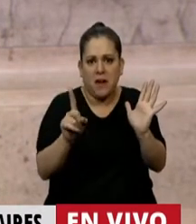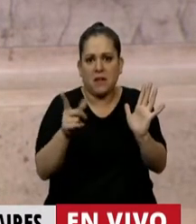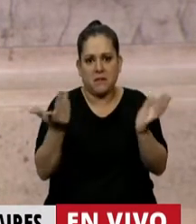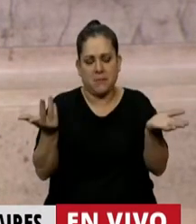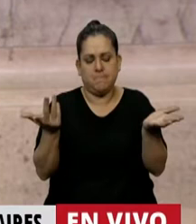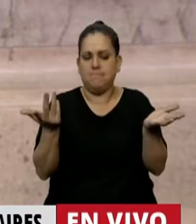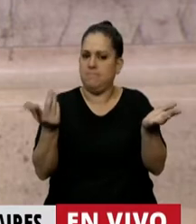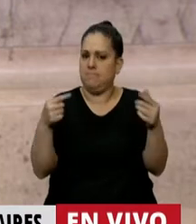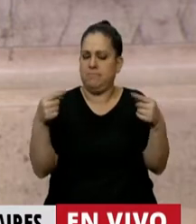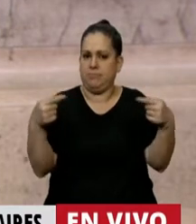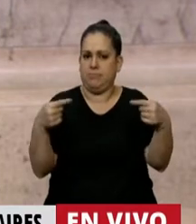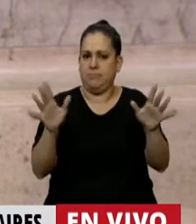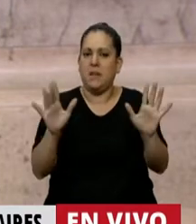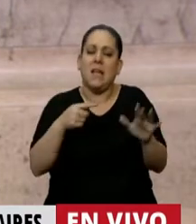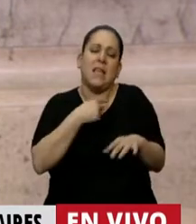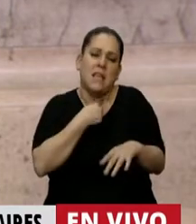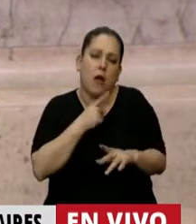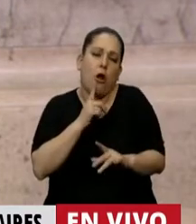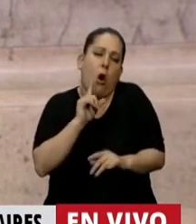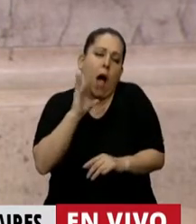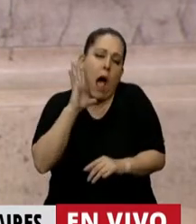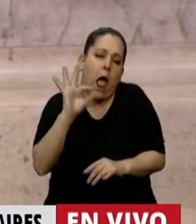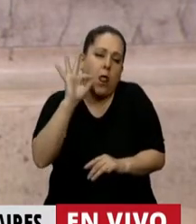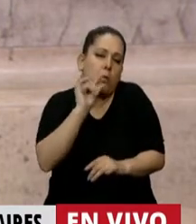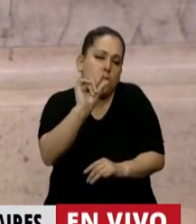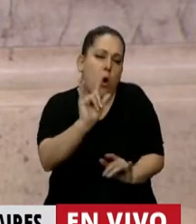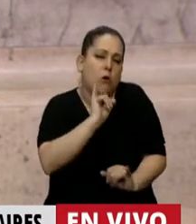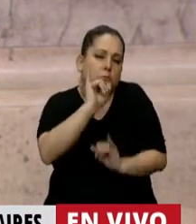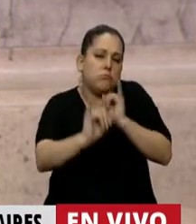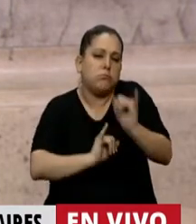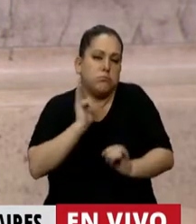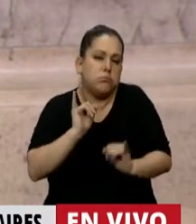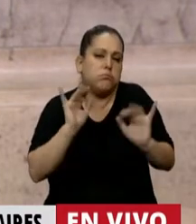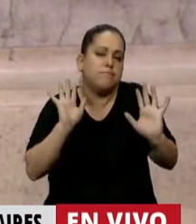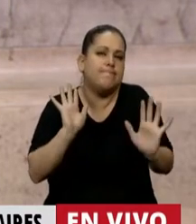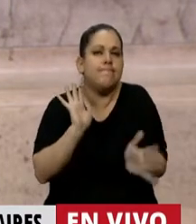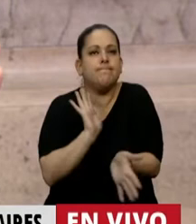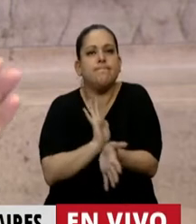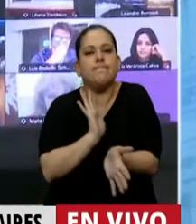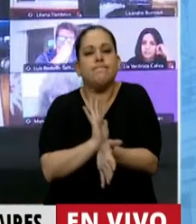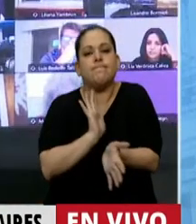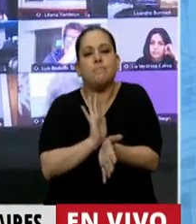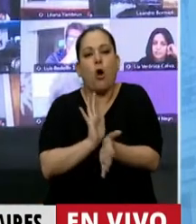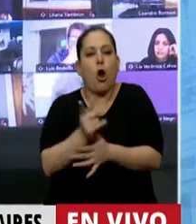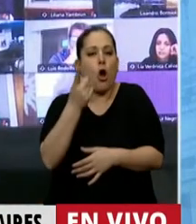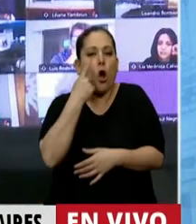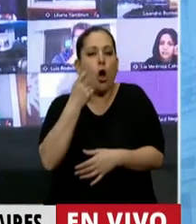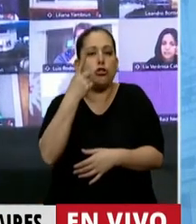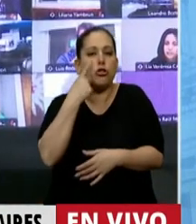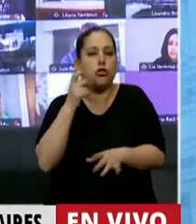mucho más abrupta. Entonces digo un poquito de, ¿cómo se diría? De control